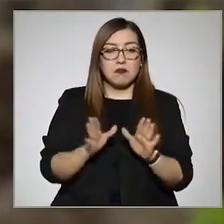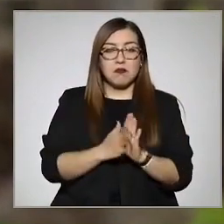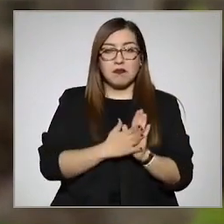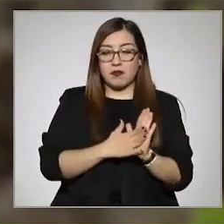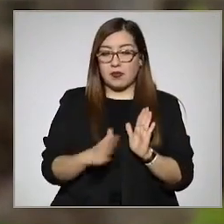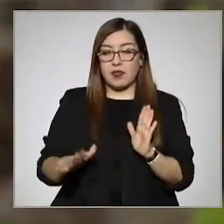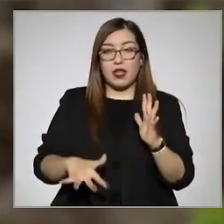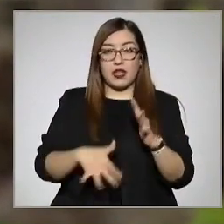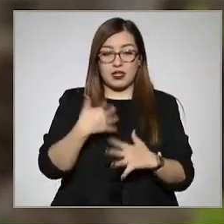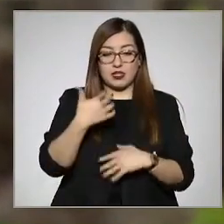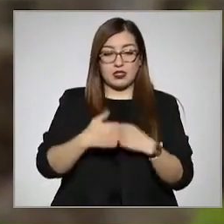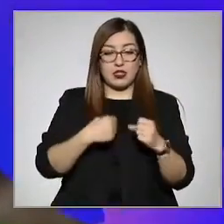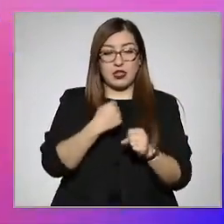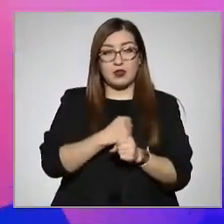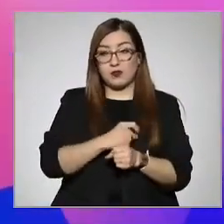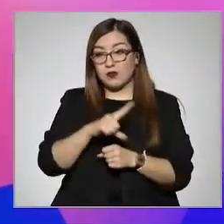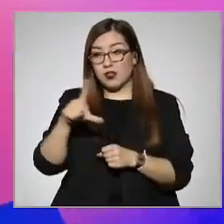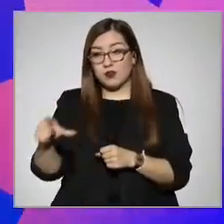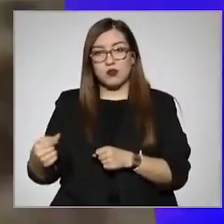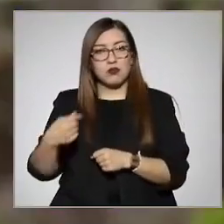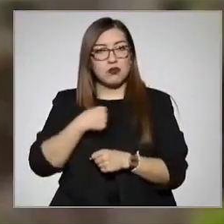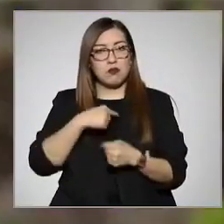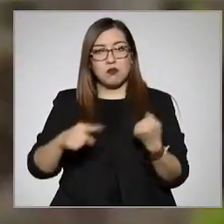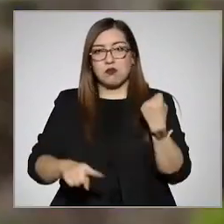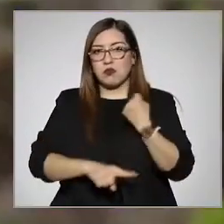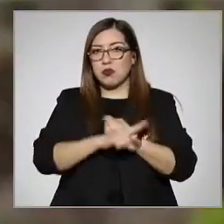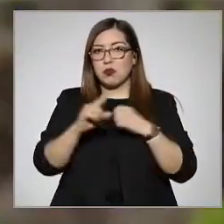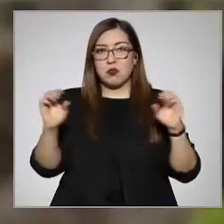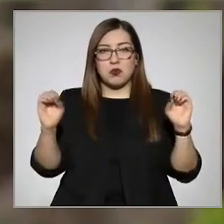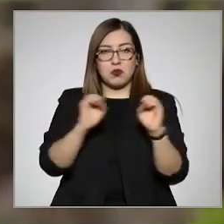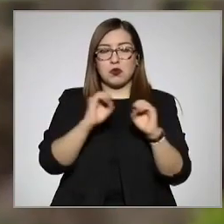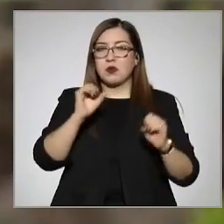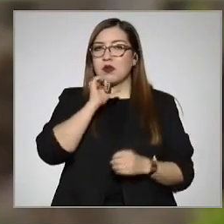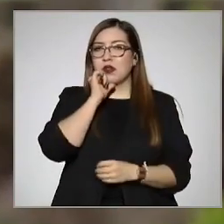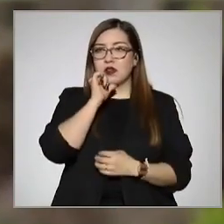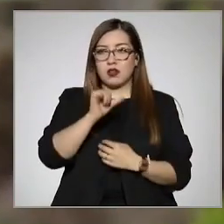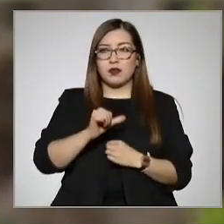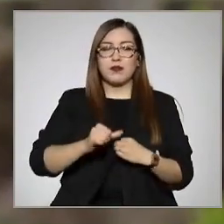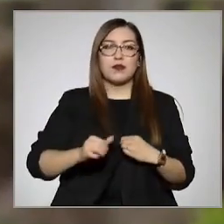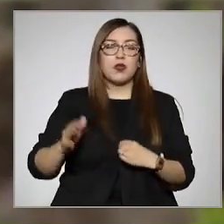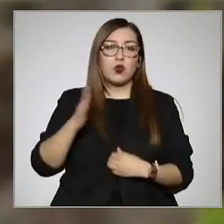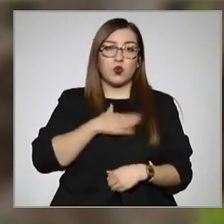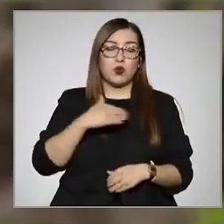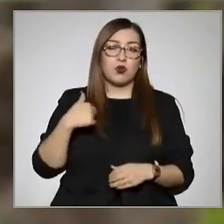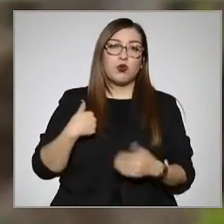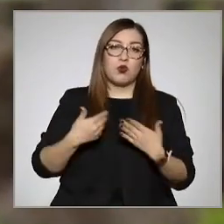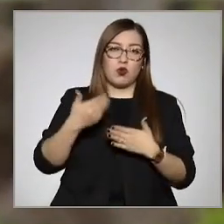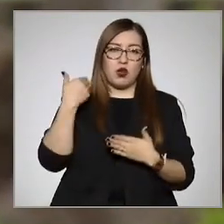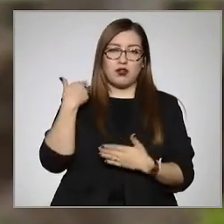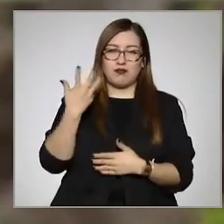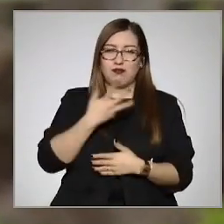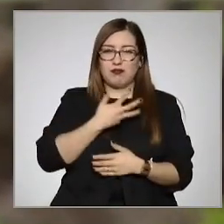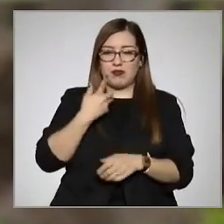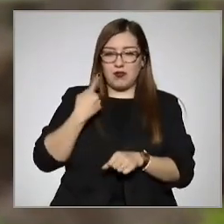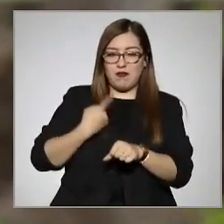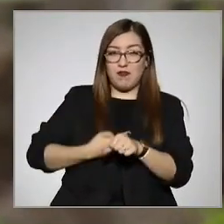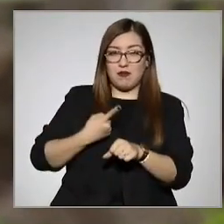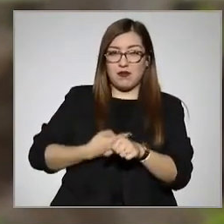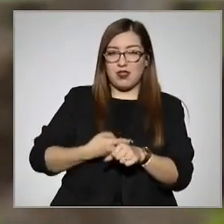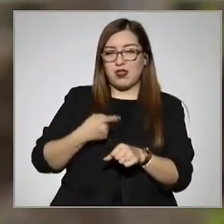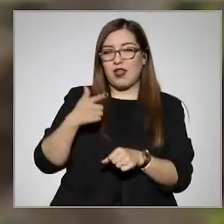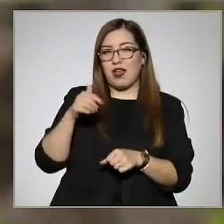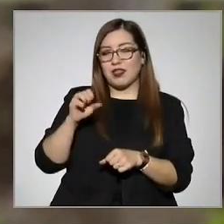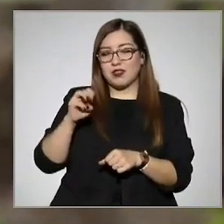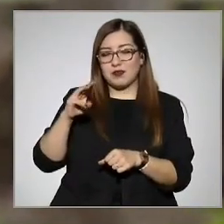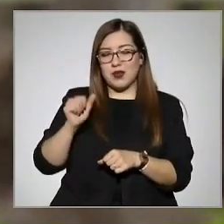los 15 años, pues no tengo ninguna crisis asmática. Bueno, yo, este, cuando me daban crisis de asma, comenzaba